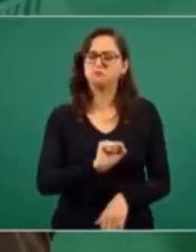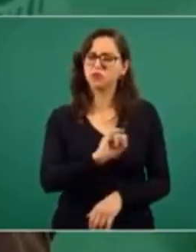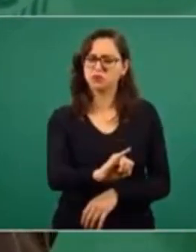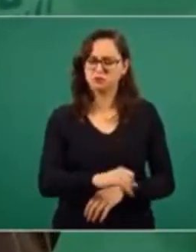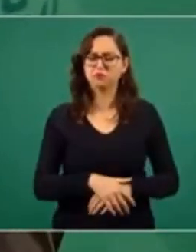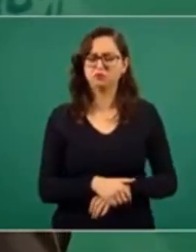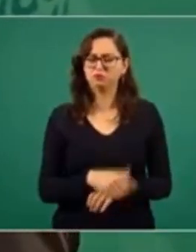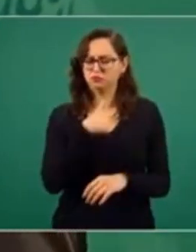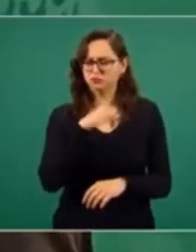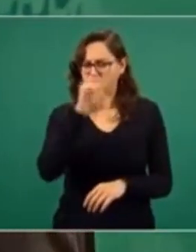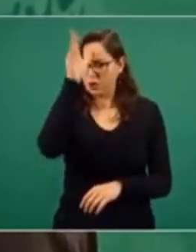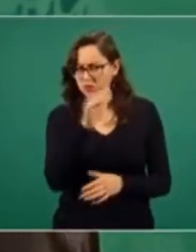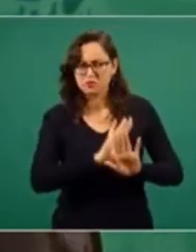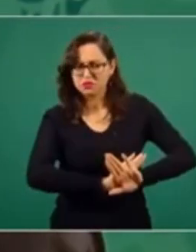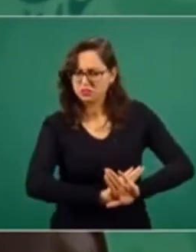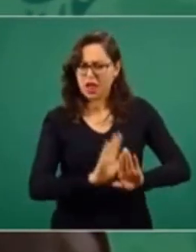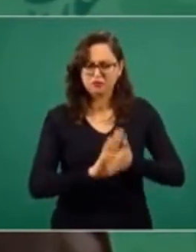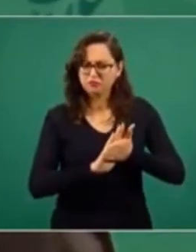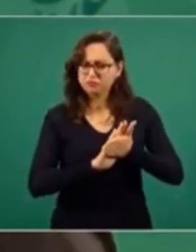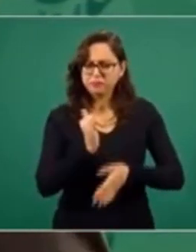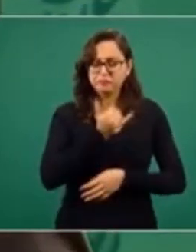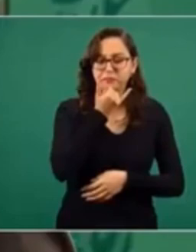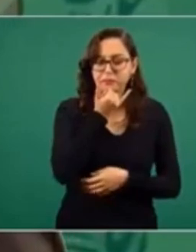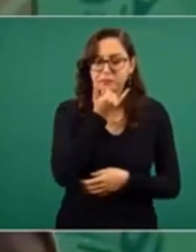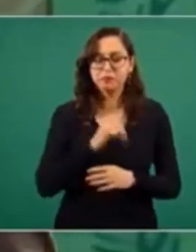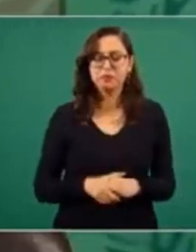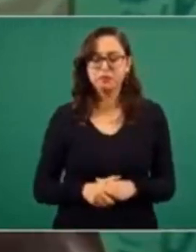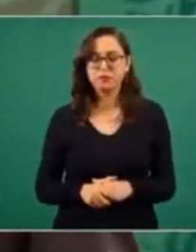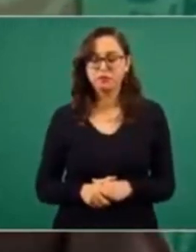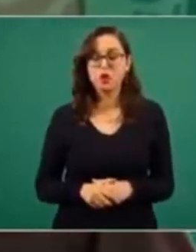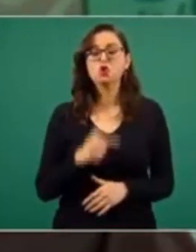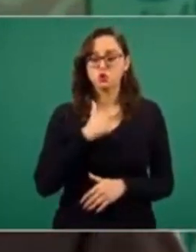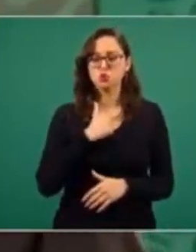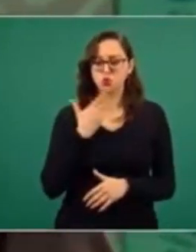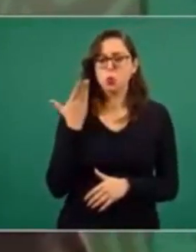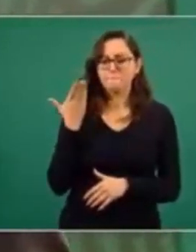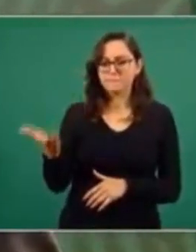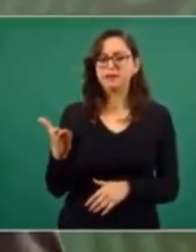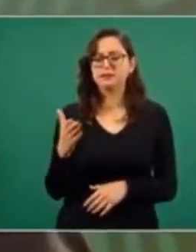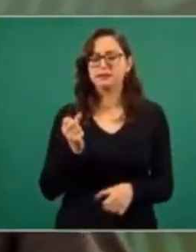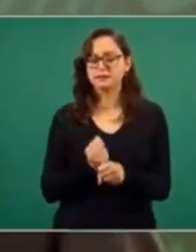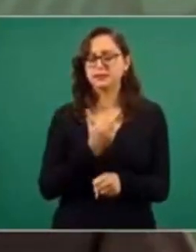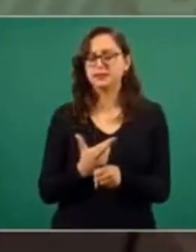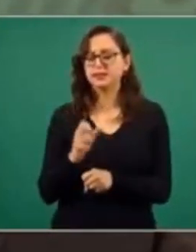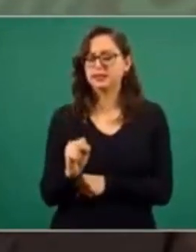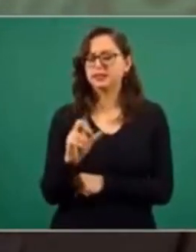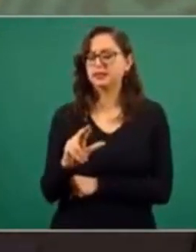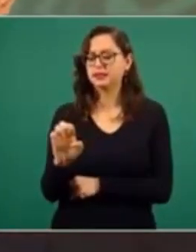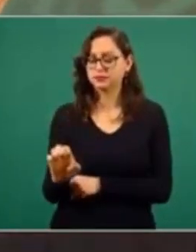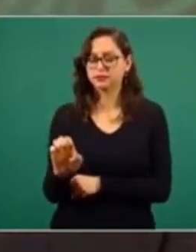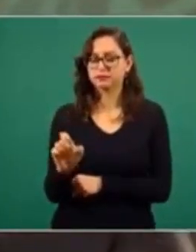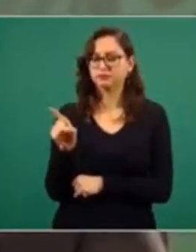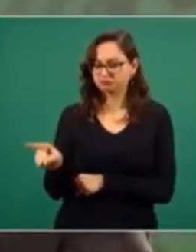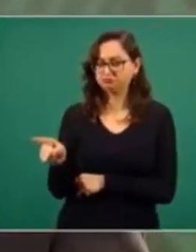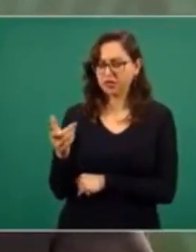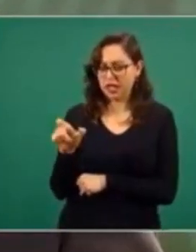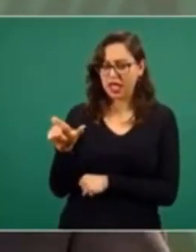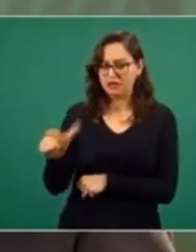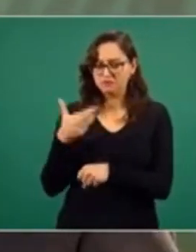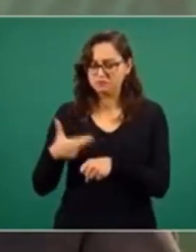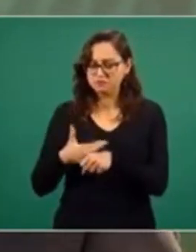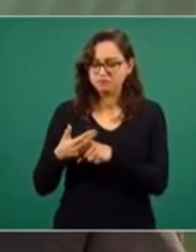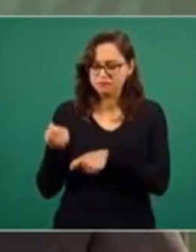No solo eso. Voy a pedirle al secretario de Relaciones Exteriores que haga los trámites